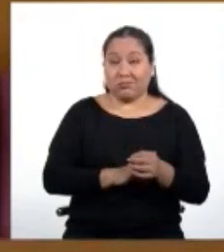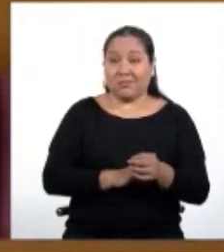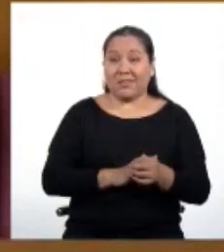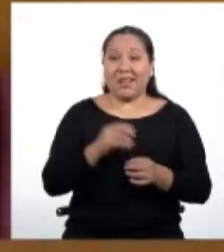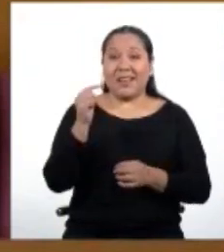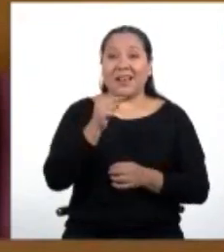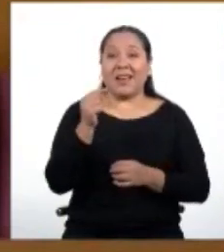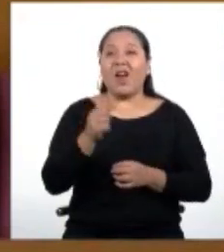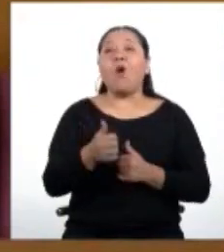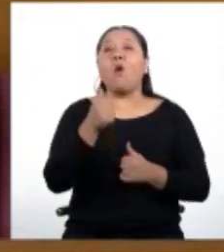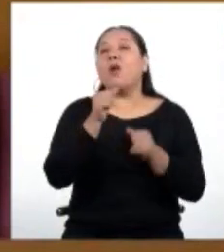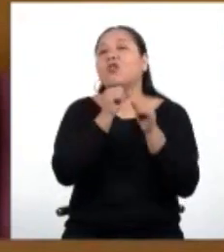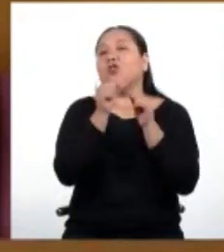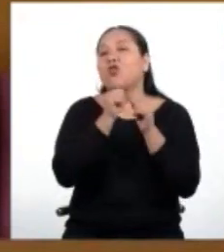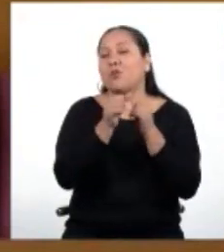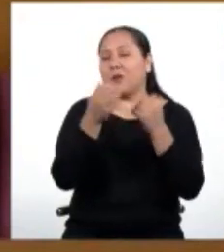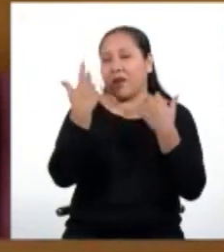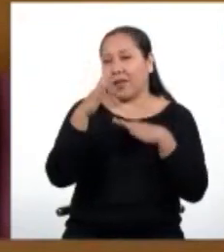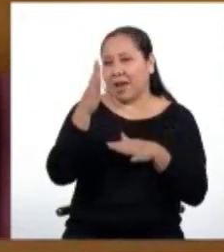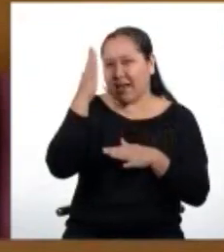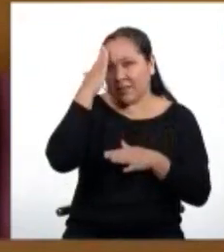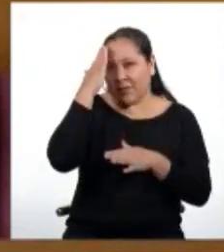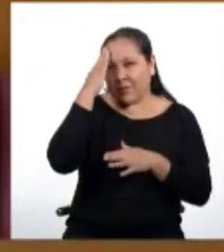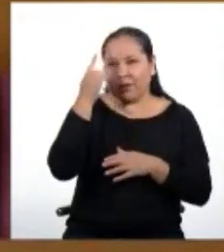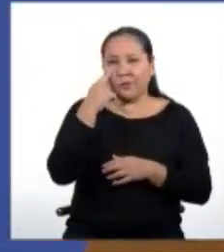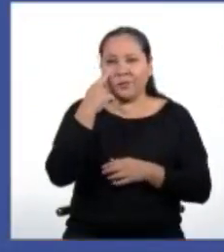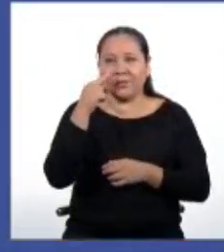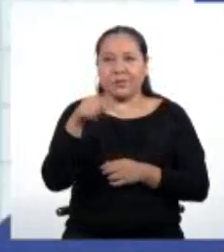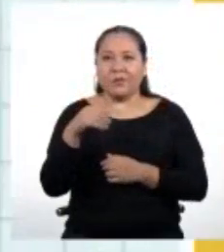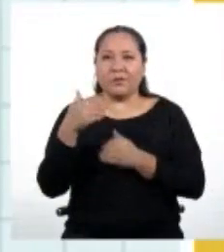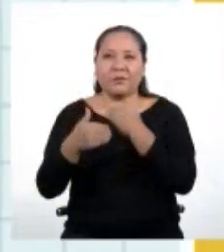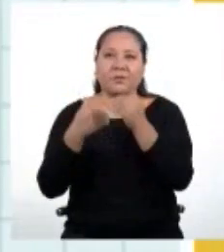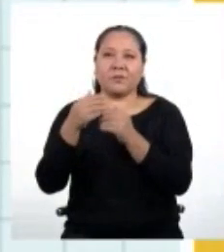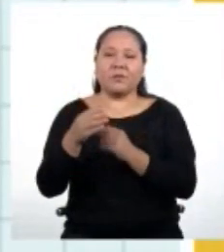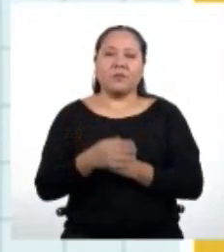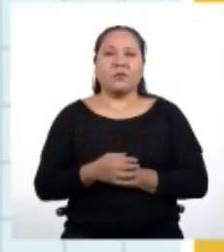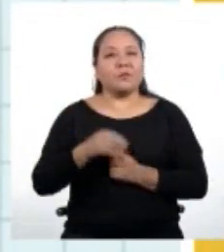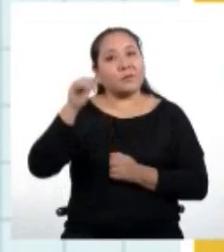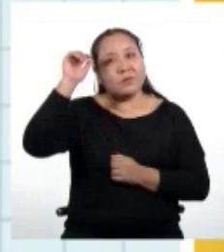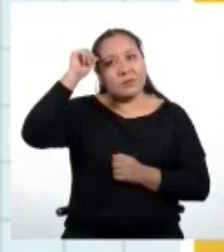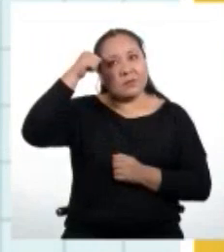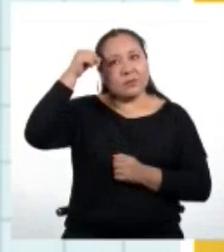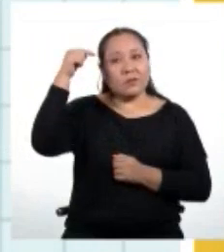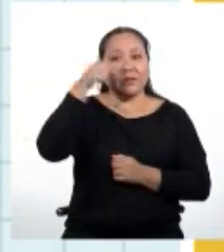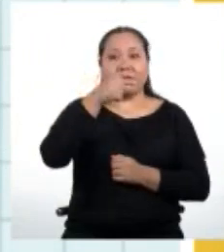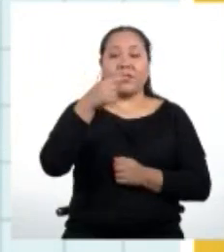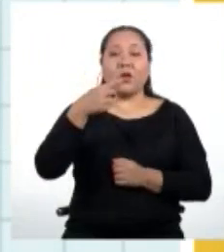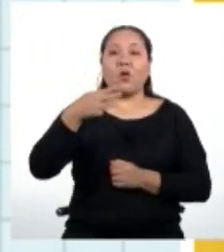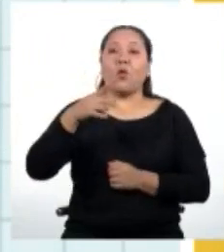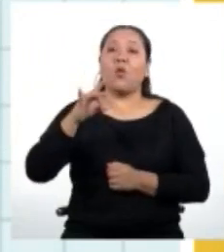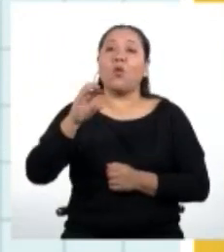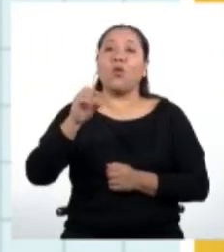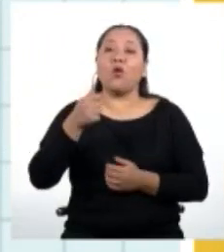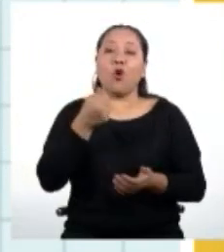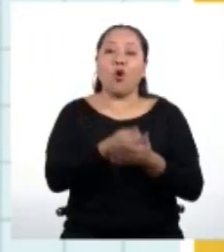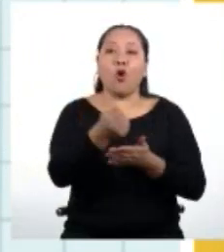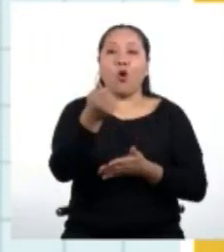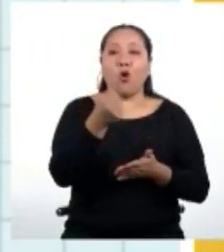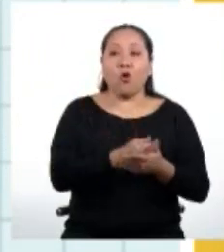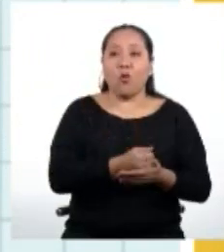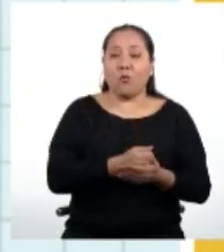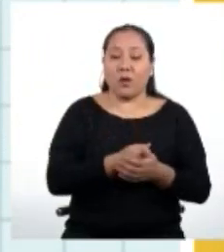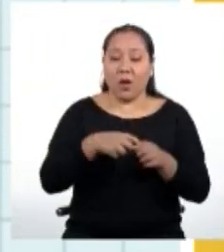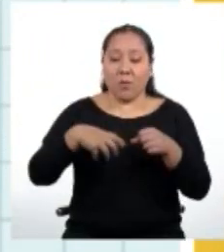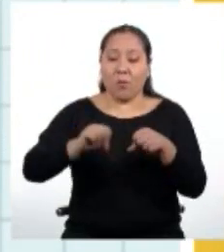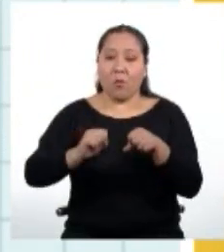fórmula del término enésimo de una progresión aritmética. Recordemos, Hugo ha decidido comprarse una motocar de